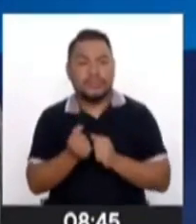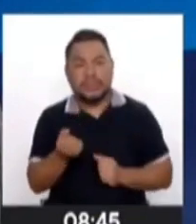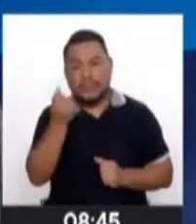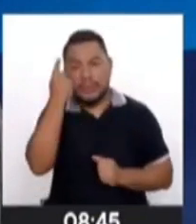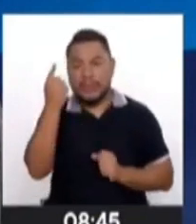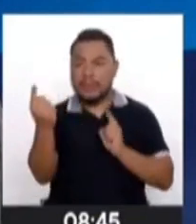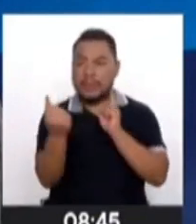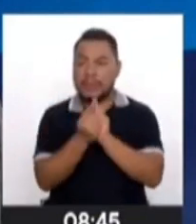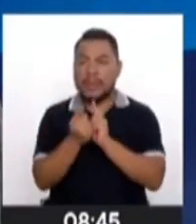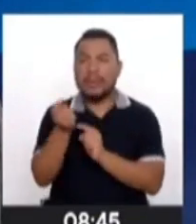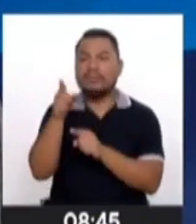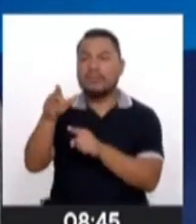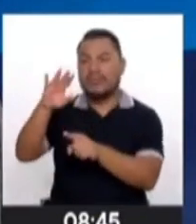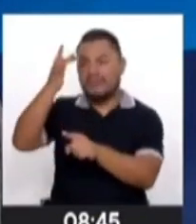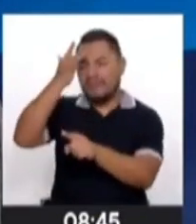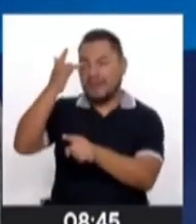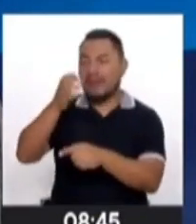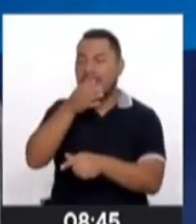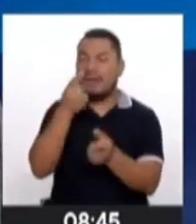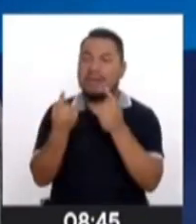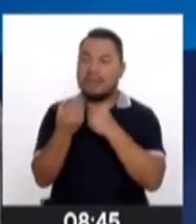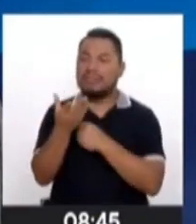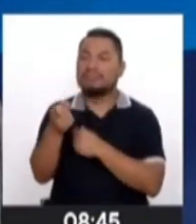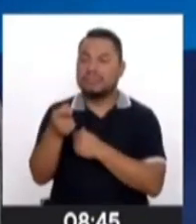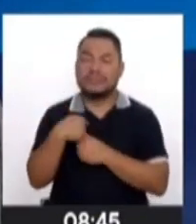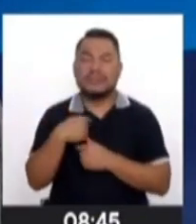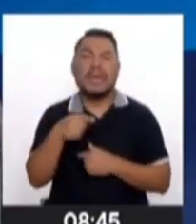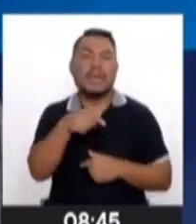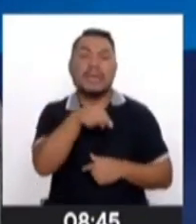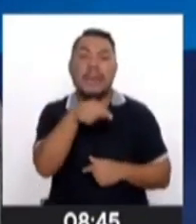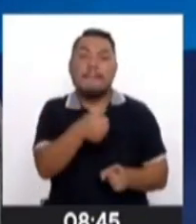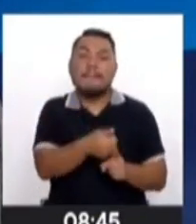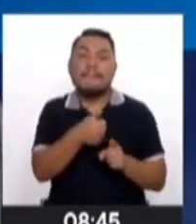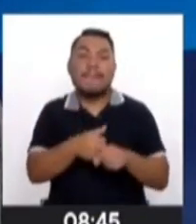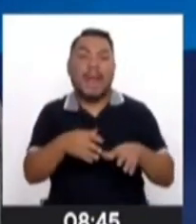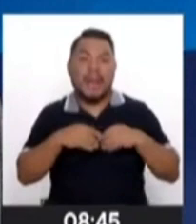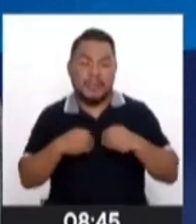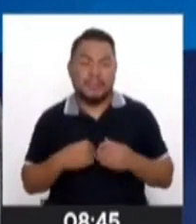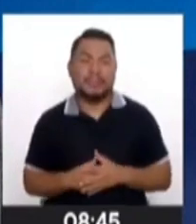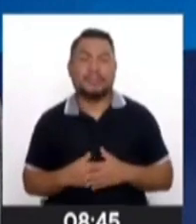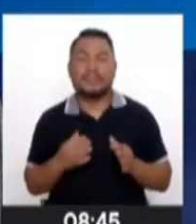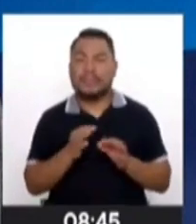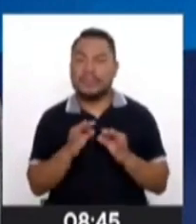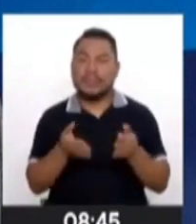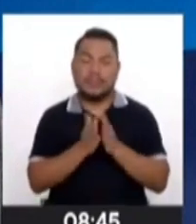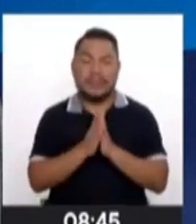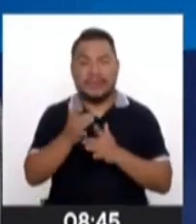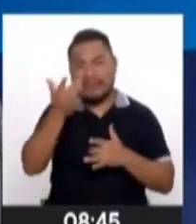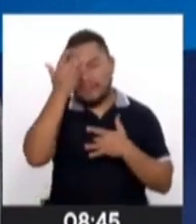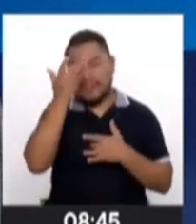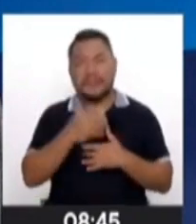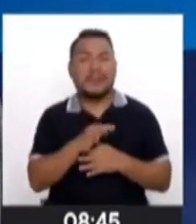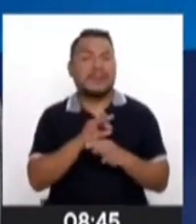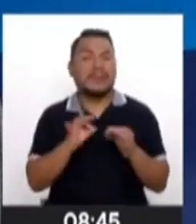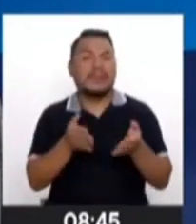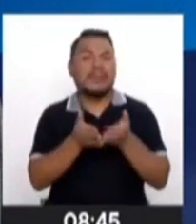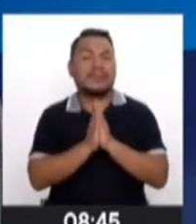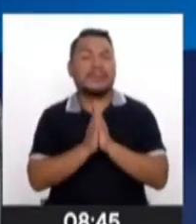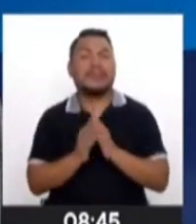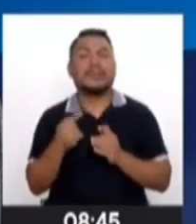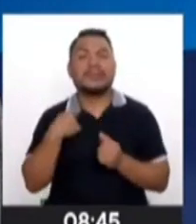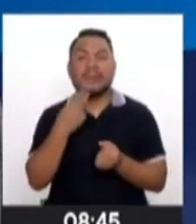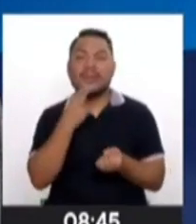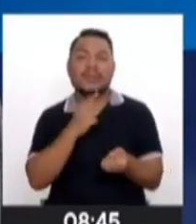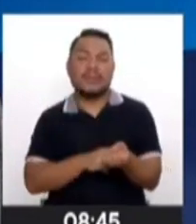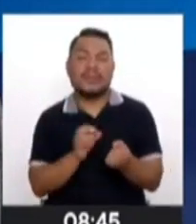su enfermedad, entender que es una enfermedad que ellos mismos no pidieron, porque nadie pide la enfermedad, nadie pidió ser diabético,